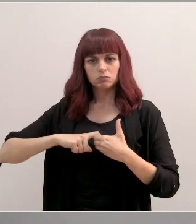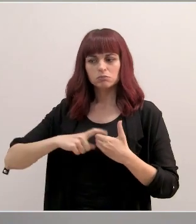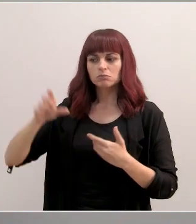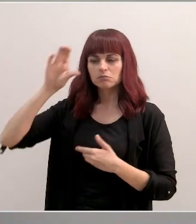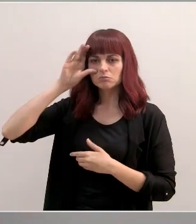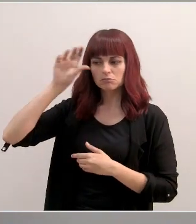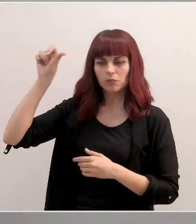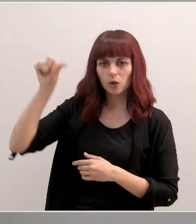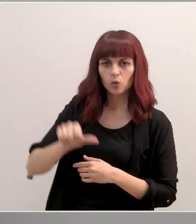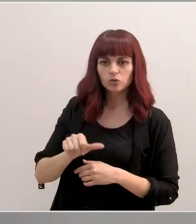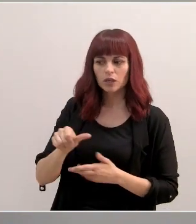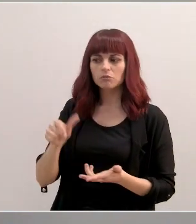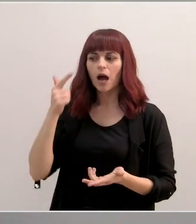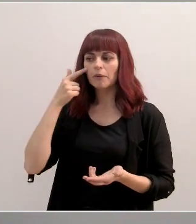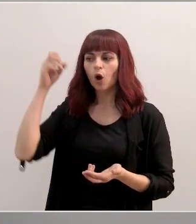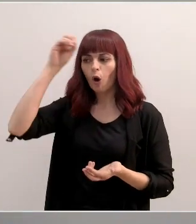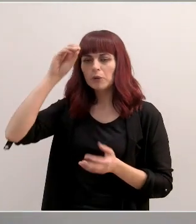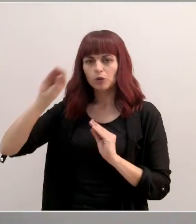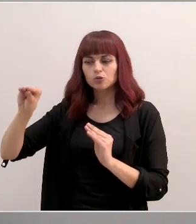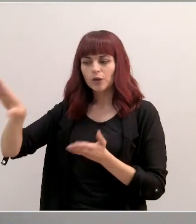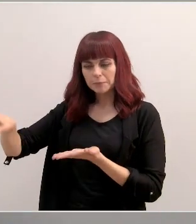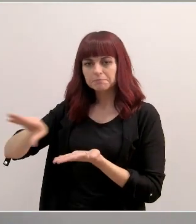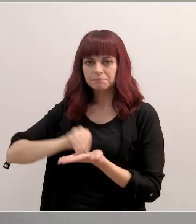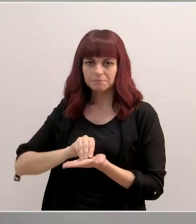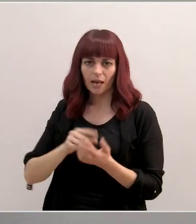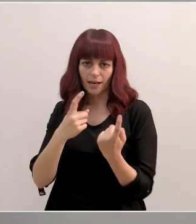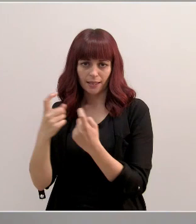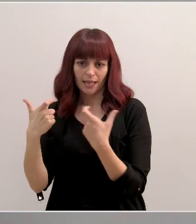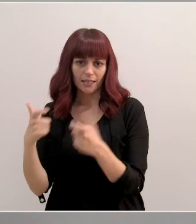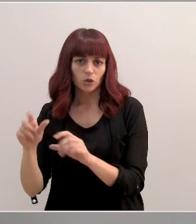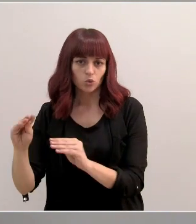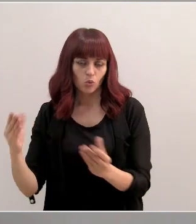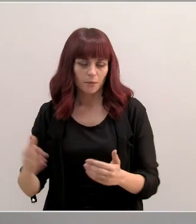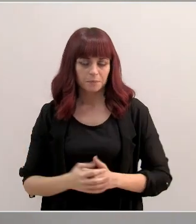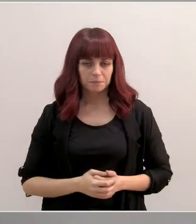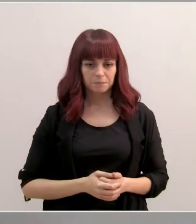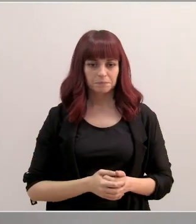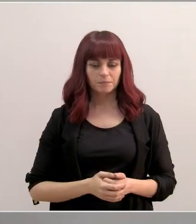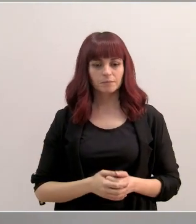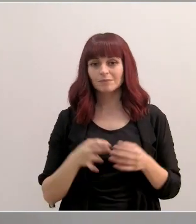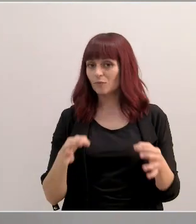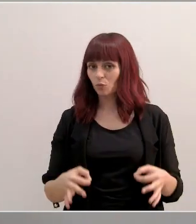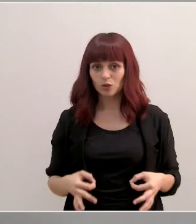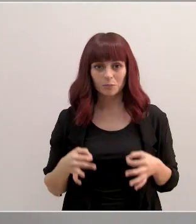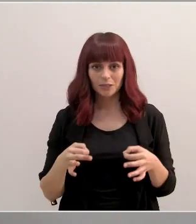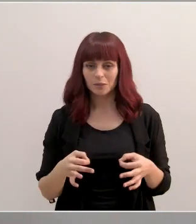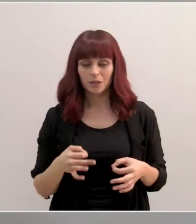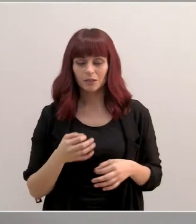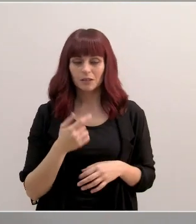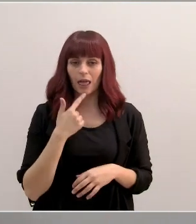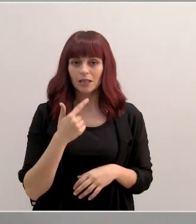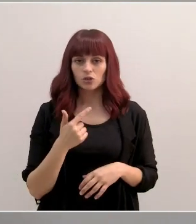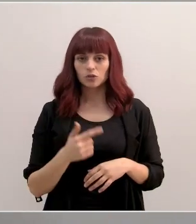escuche o se tenga en consideración las necesidades del sector. Como siempre he dicho que